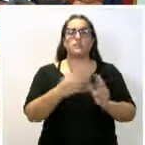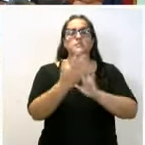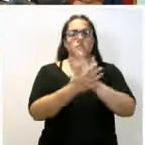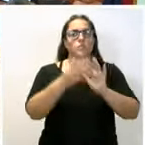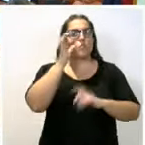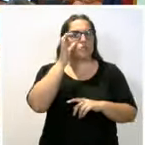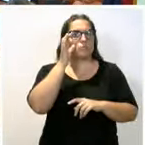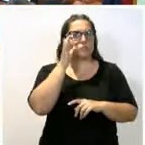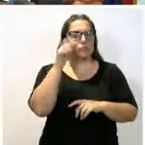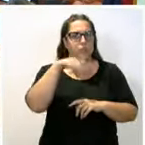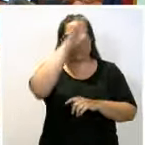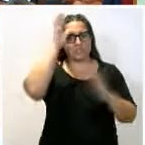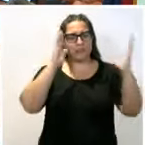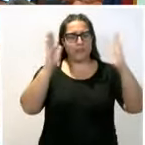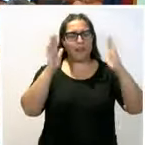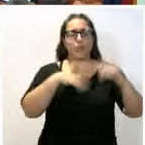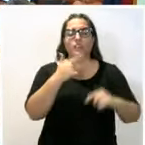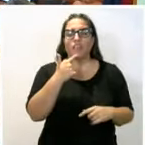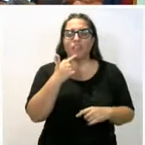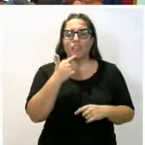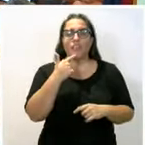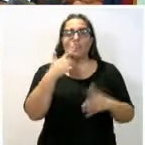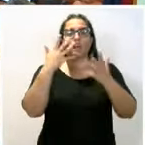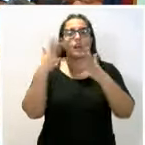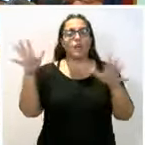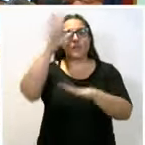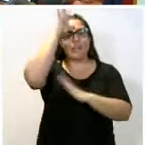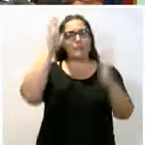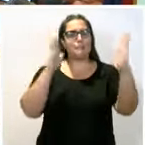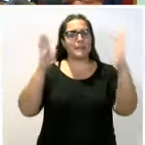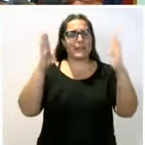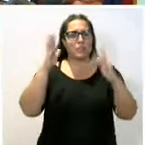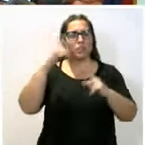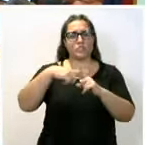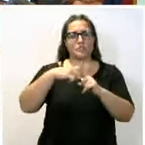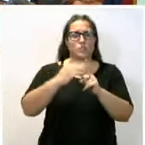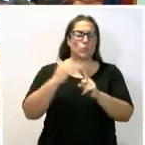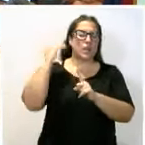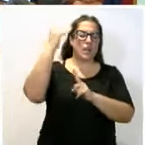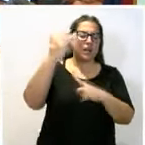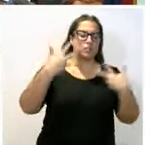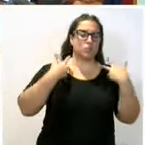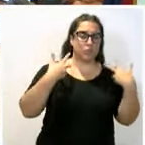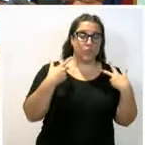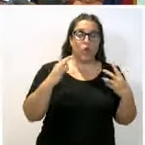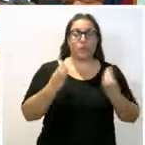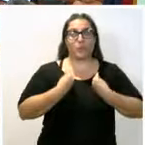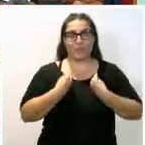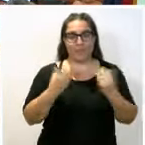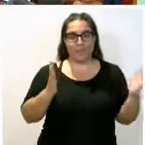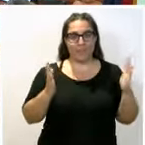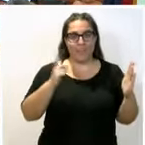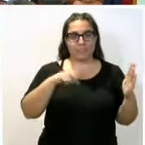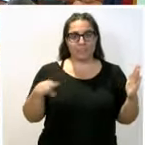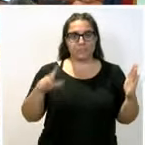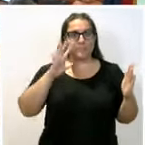y es que, a pesar del verano tan cálido que hemos sufrido o vivido en estos últimos meses, parece ser que va a